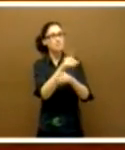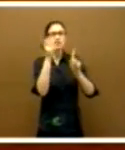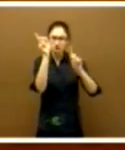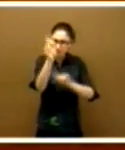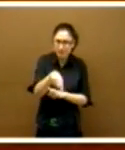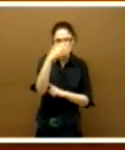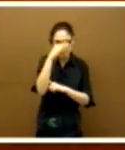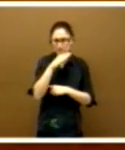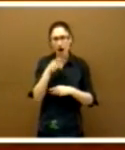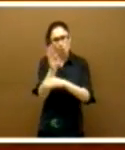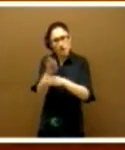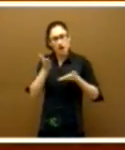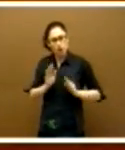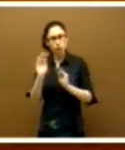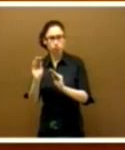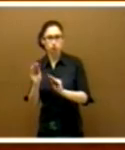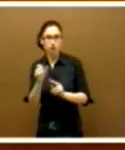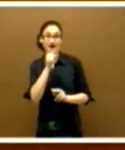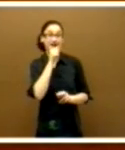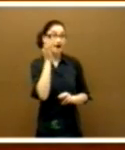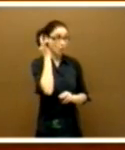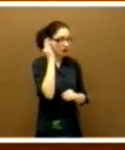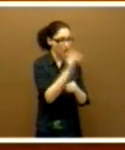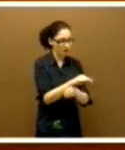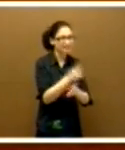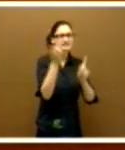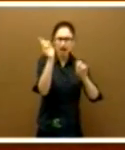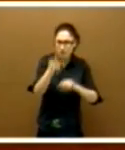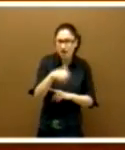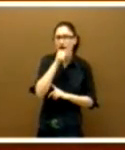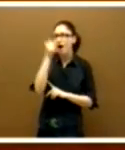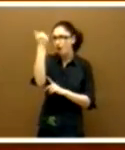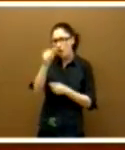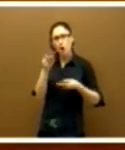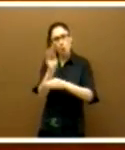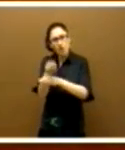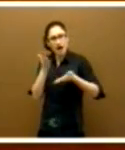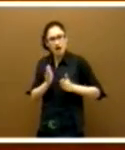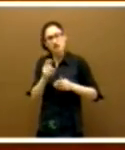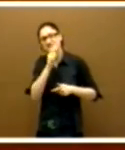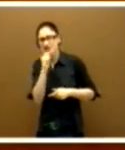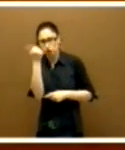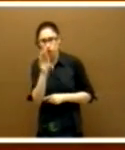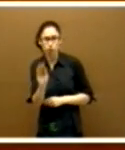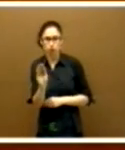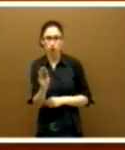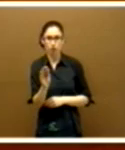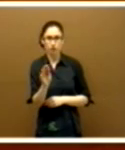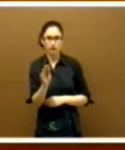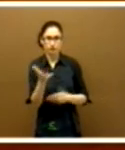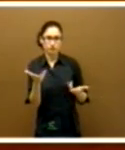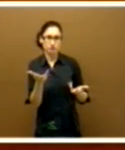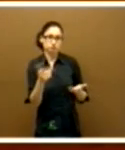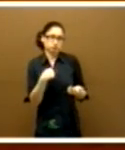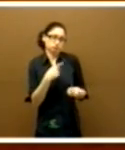hijos, que cuidan las abuelas, pero cada vez más los abuelos de sus nietos, que cuidan los cónyuges